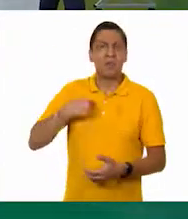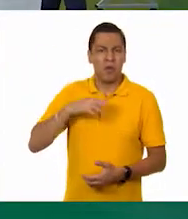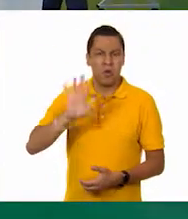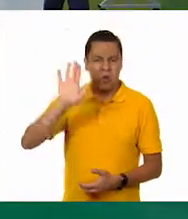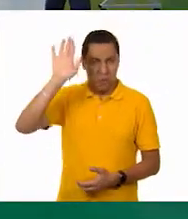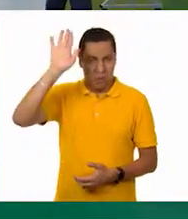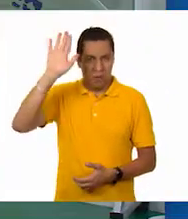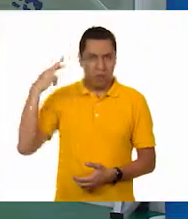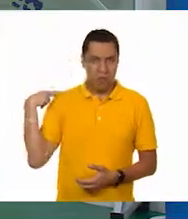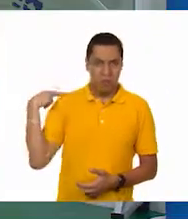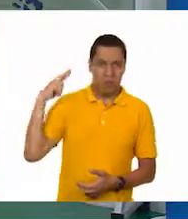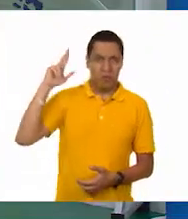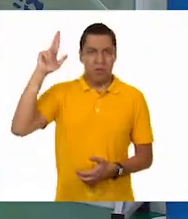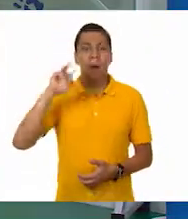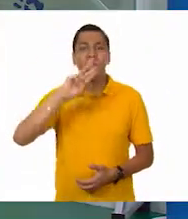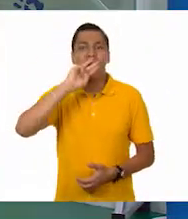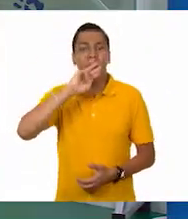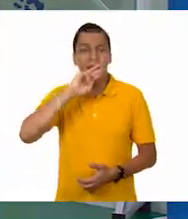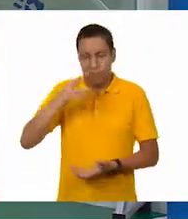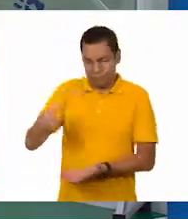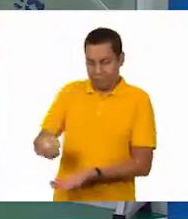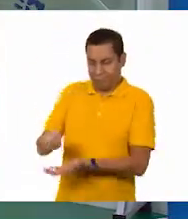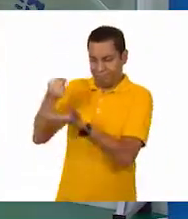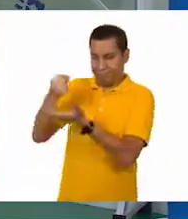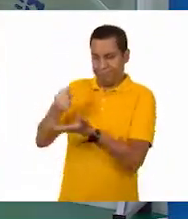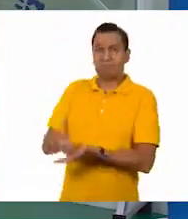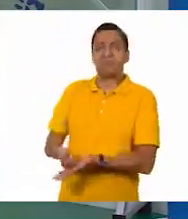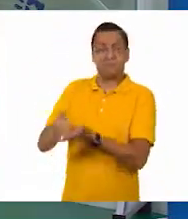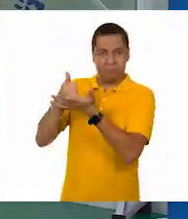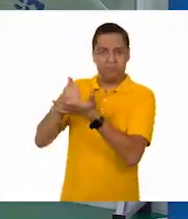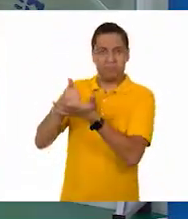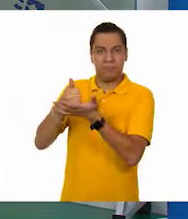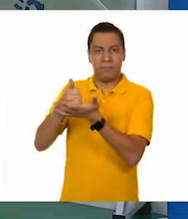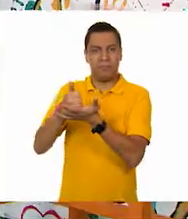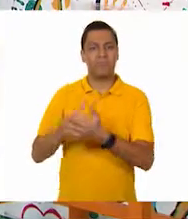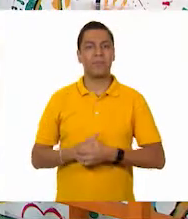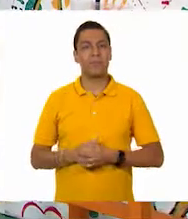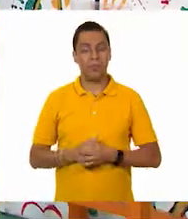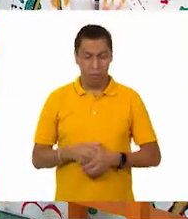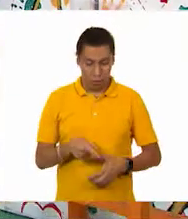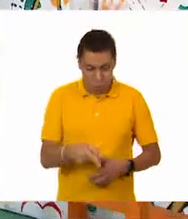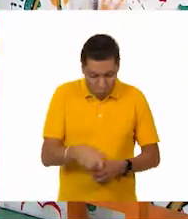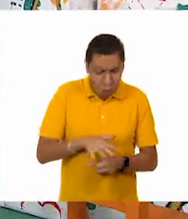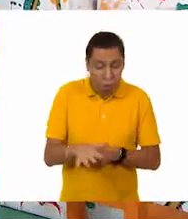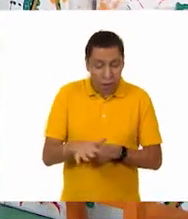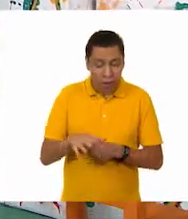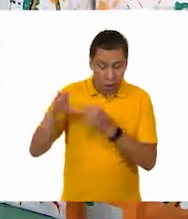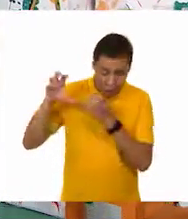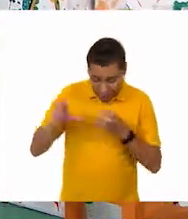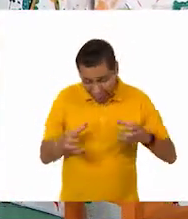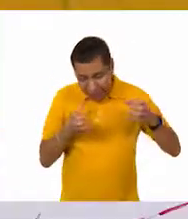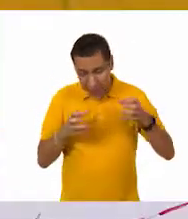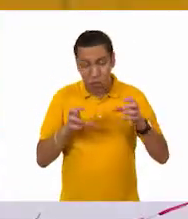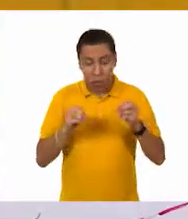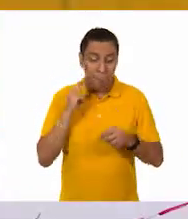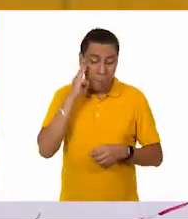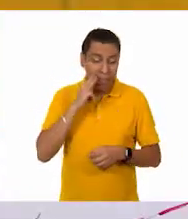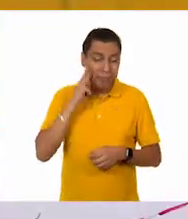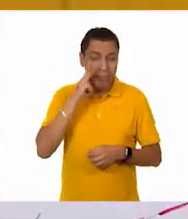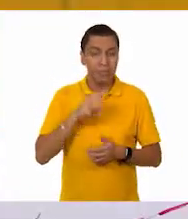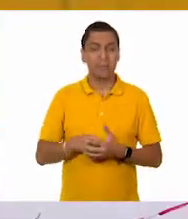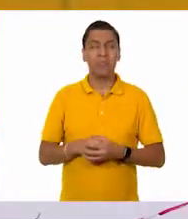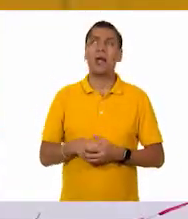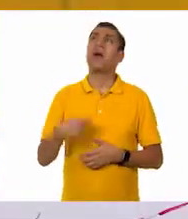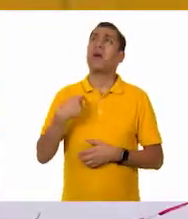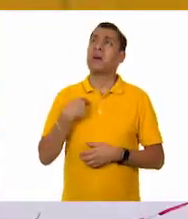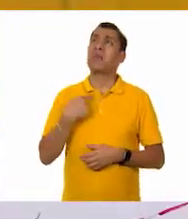Y yo pedía casi siempre la sandía. ¿Tú qué hubieras elegido? ¿La sandía o tres manzanas? Ah, bueno, a mí me gusta más la